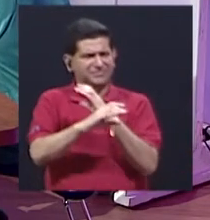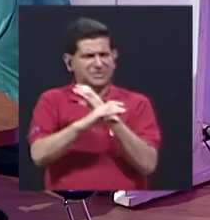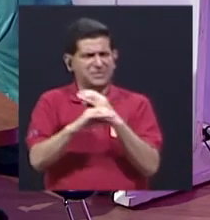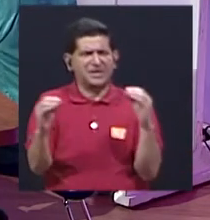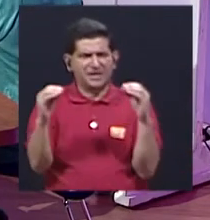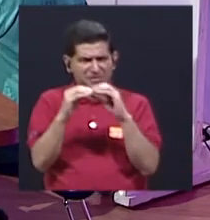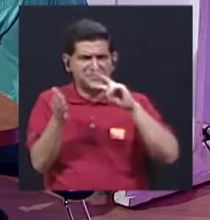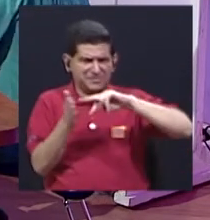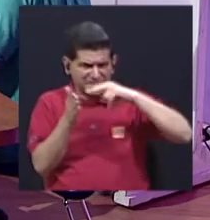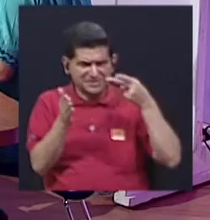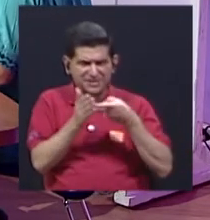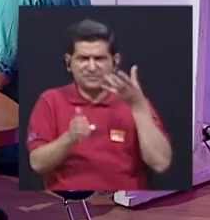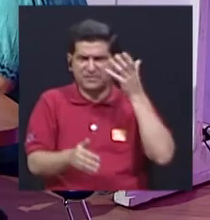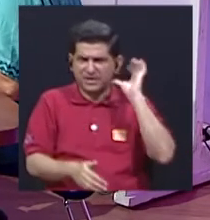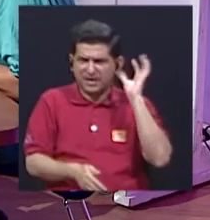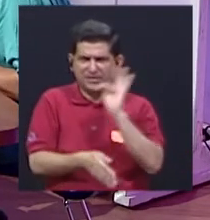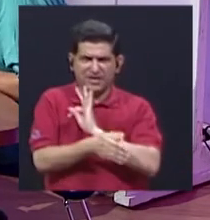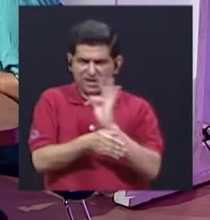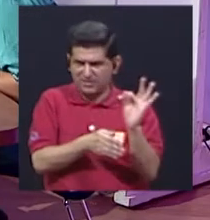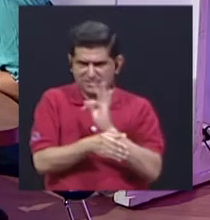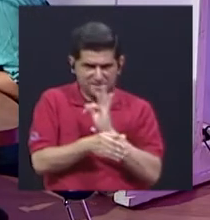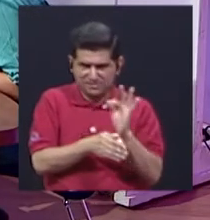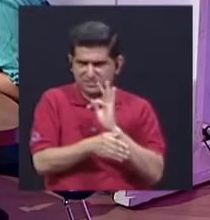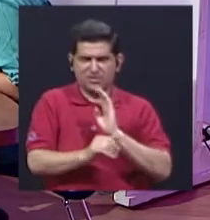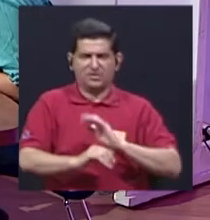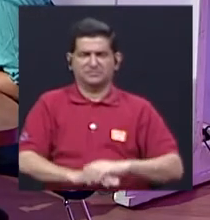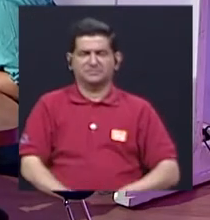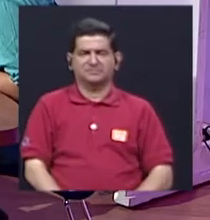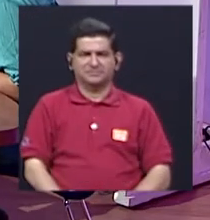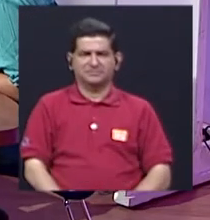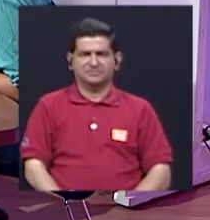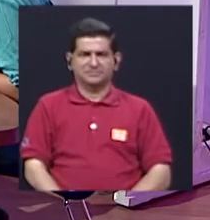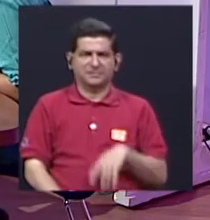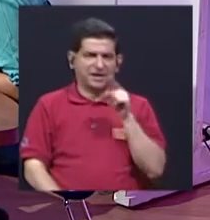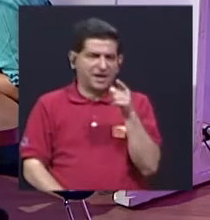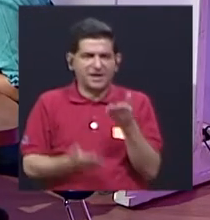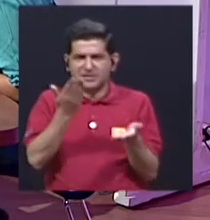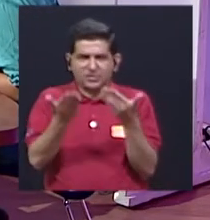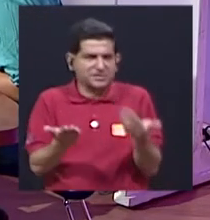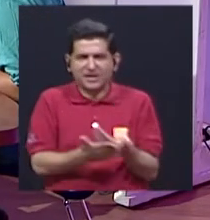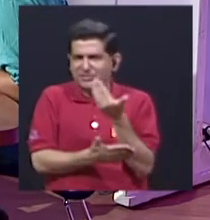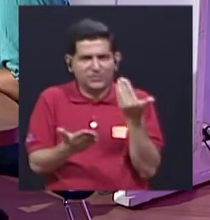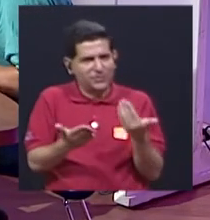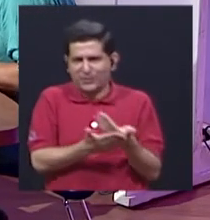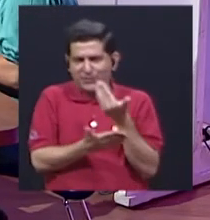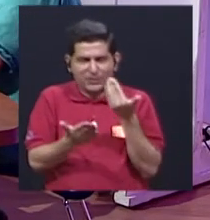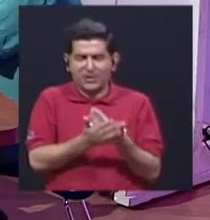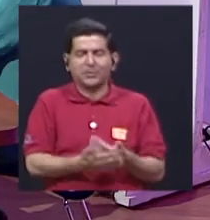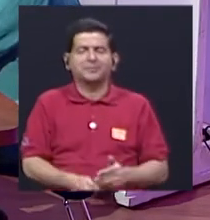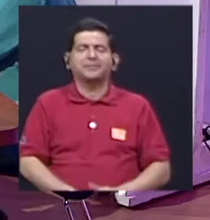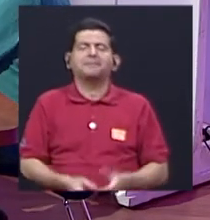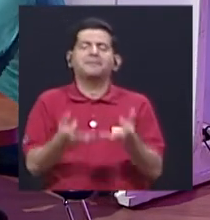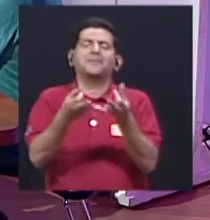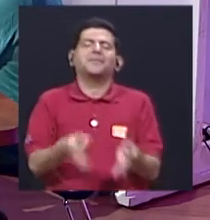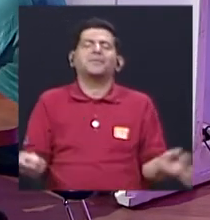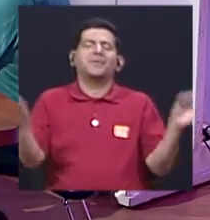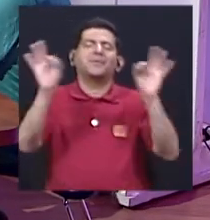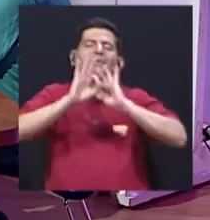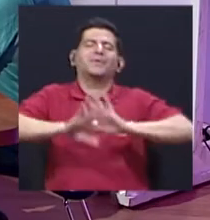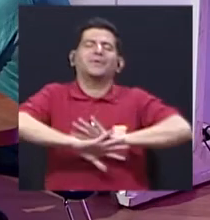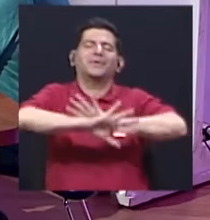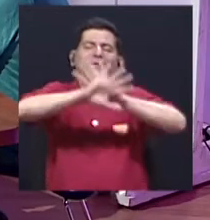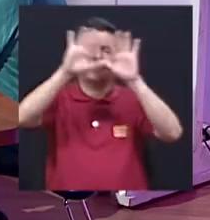más cuando se trata de radio y televisión. Tal sería importante aclarar que